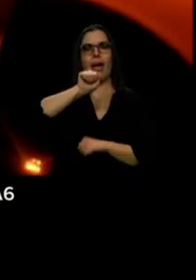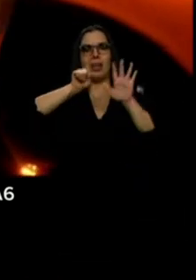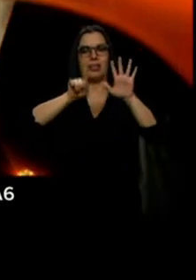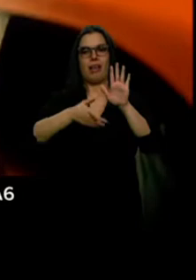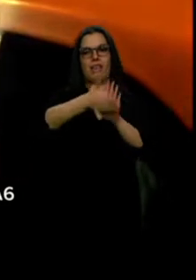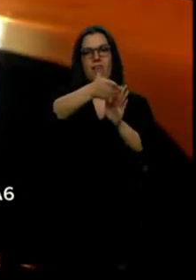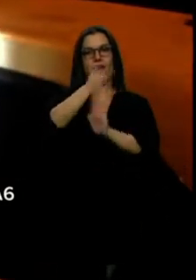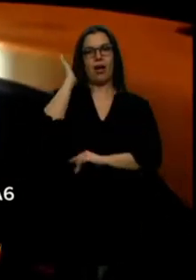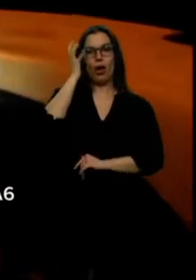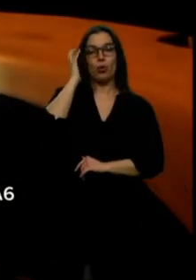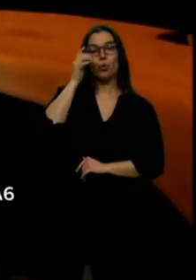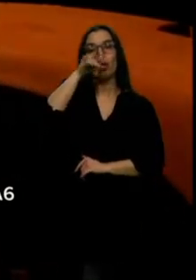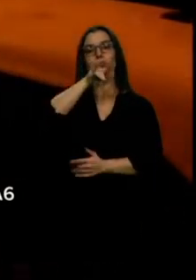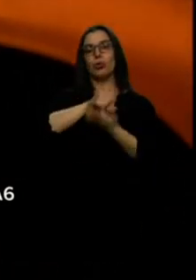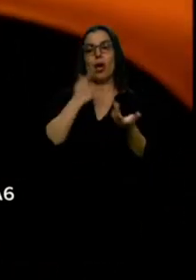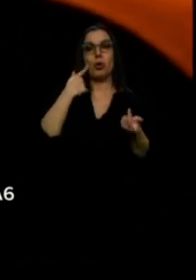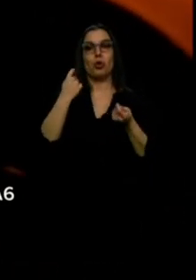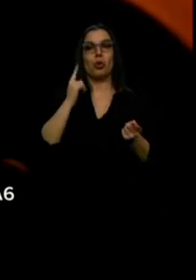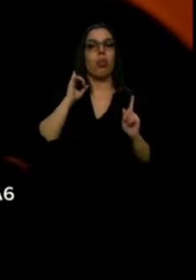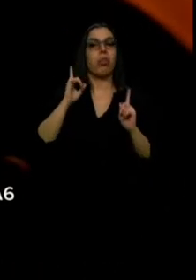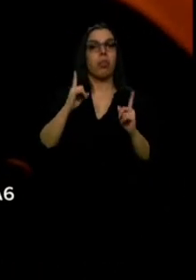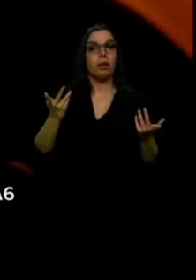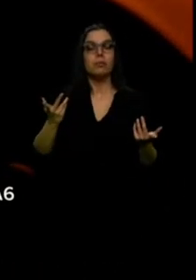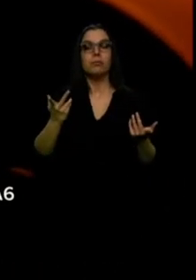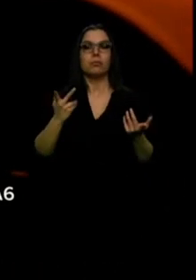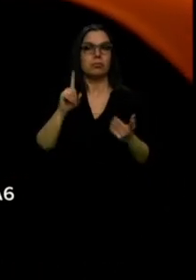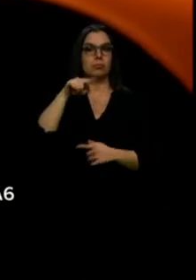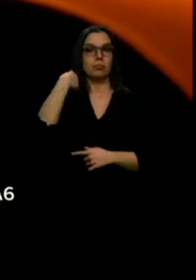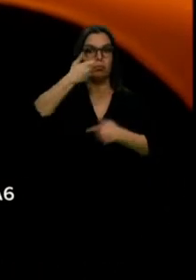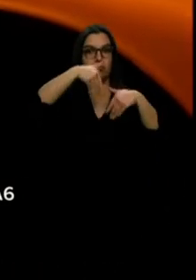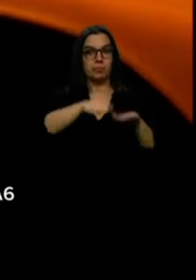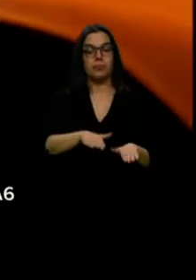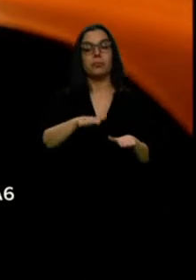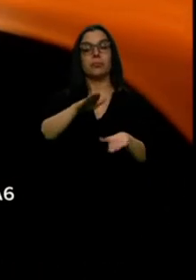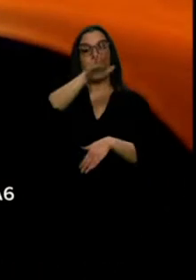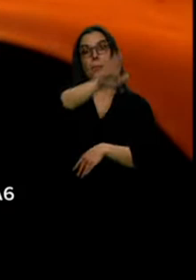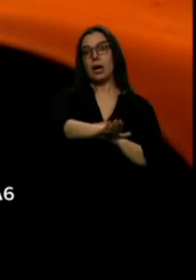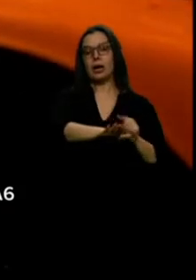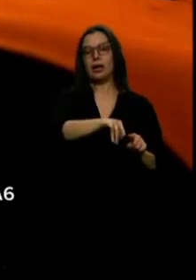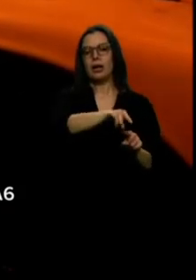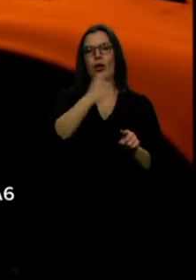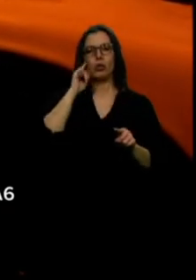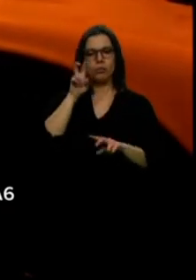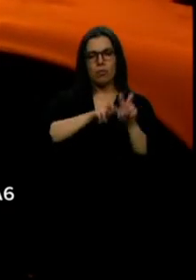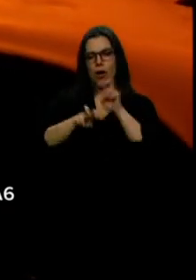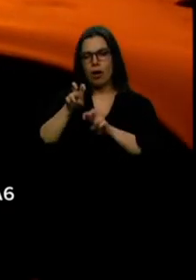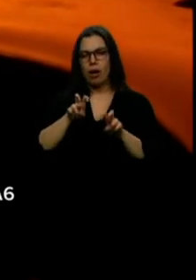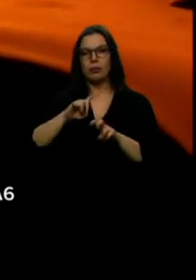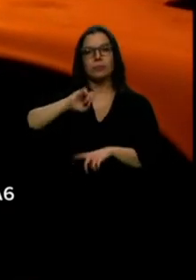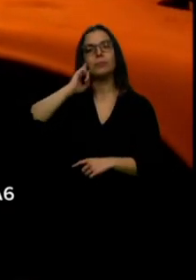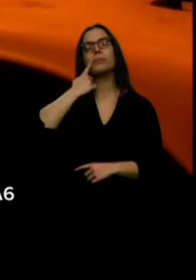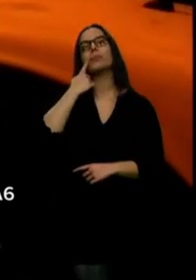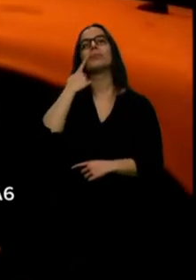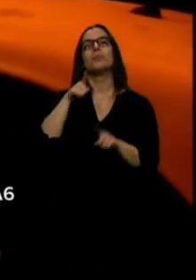Ocurrió en un control preventivo de seguridad ciudadana y tráfico. Al detener el coche, los agentes localizaron en su interior más de un kilo de hachís listo para su